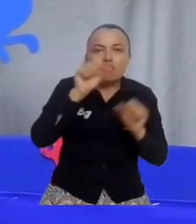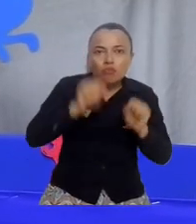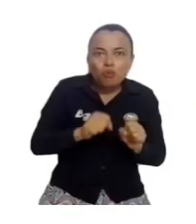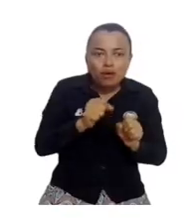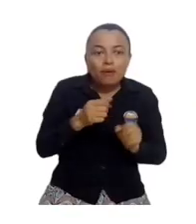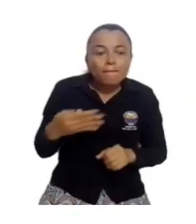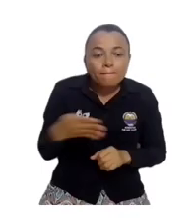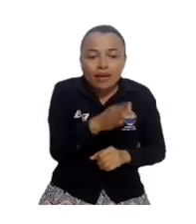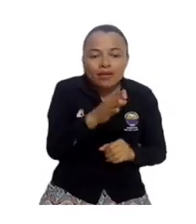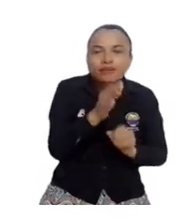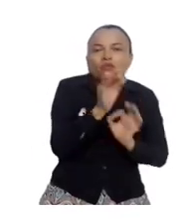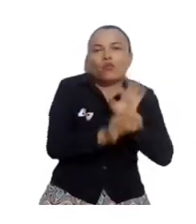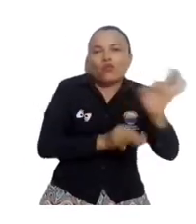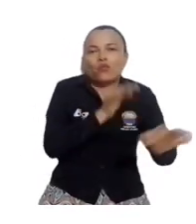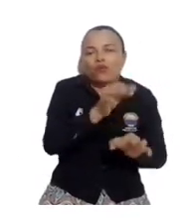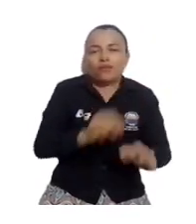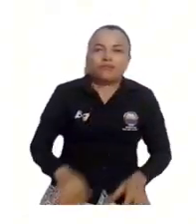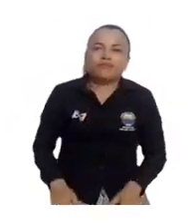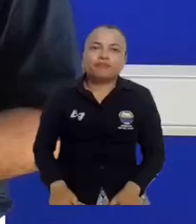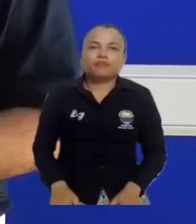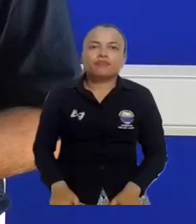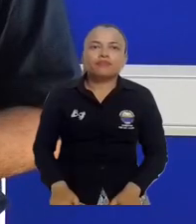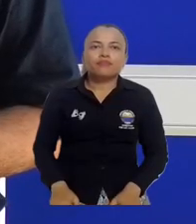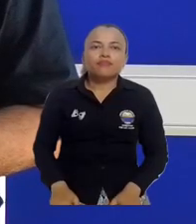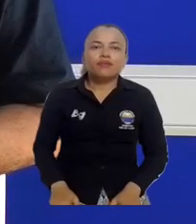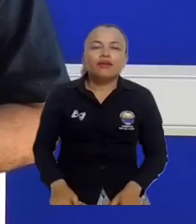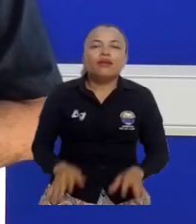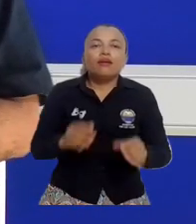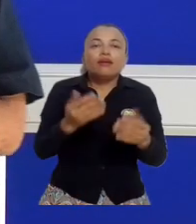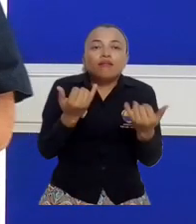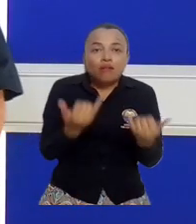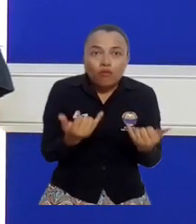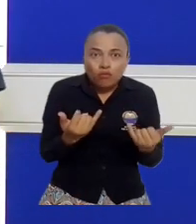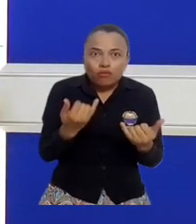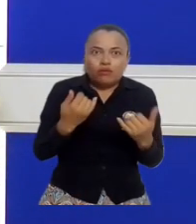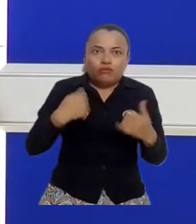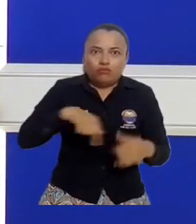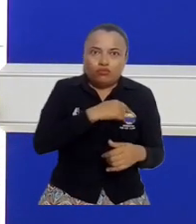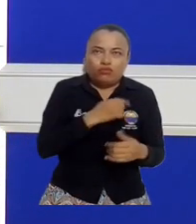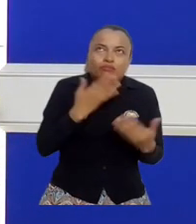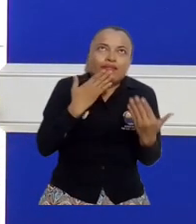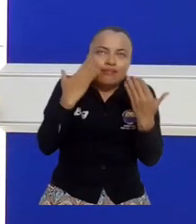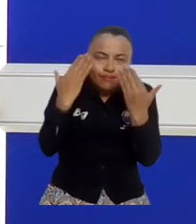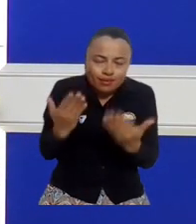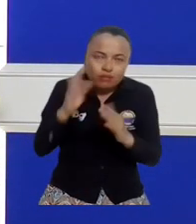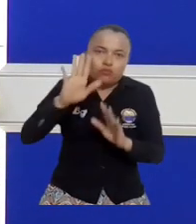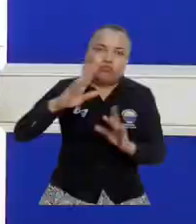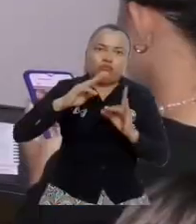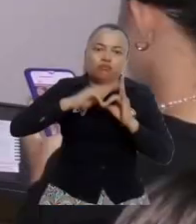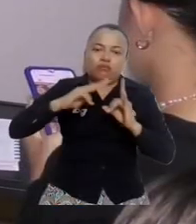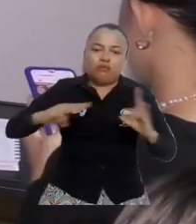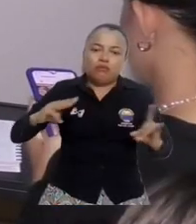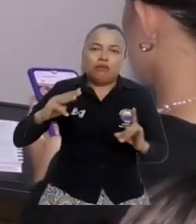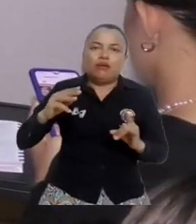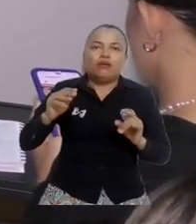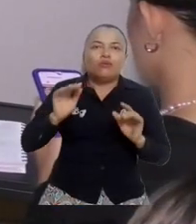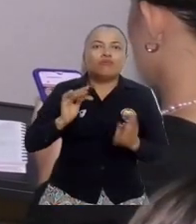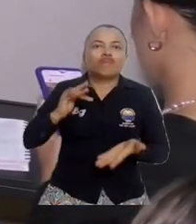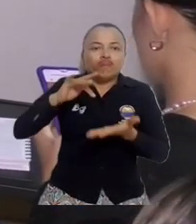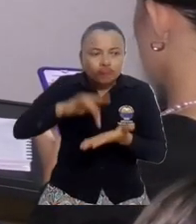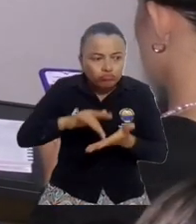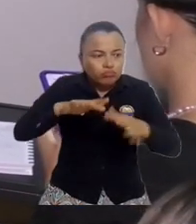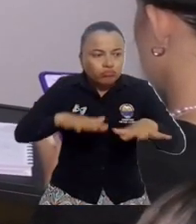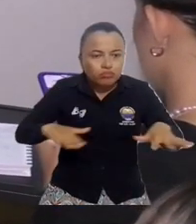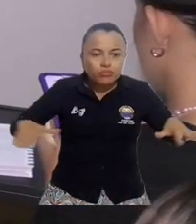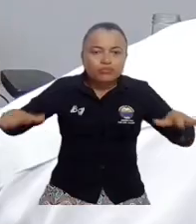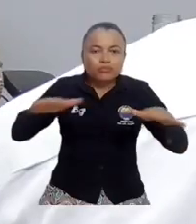niños cómo tener peces y cómo cuidarlos. De antemano, muy pero muy agradecidos con la Universidad de Magdalena. Es el